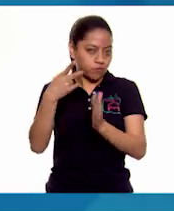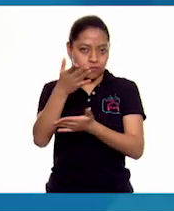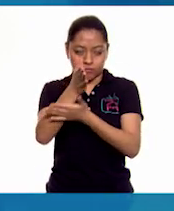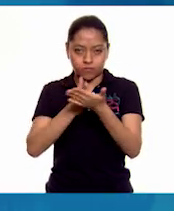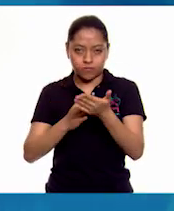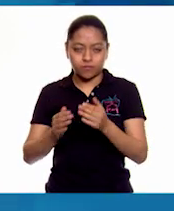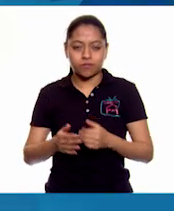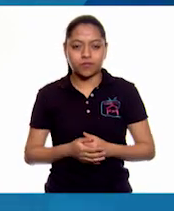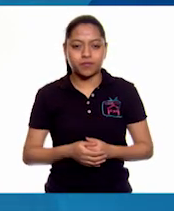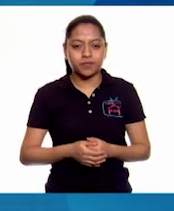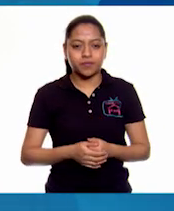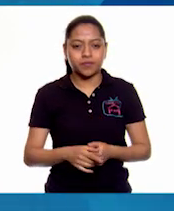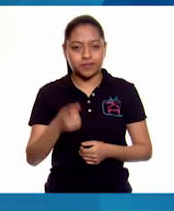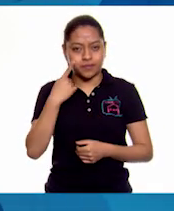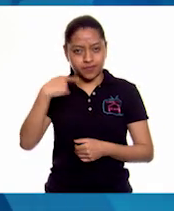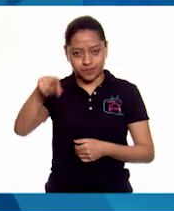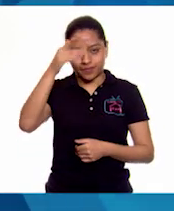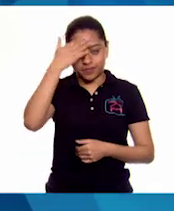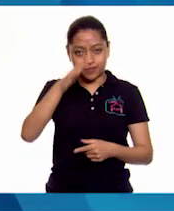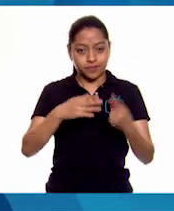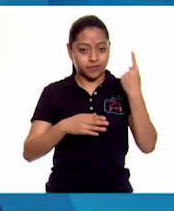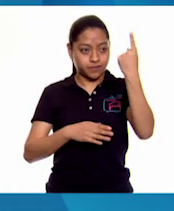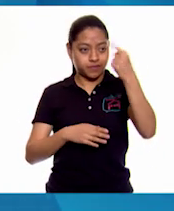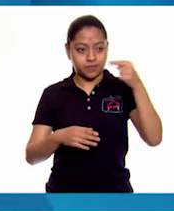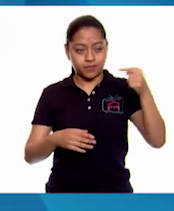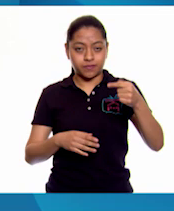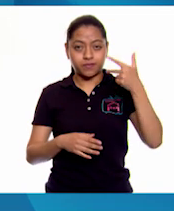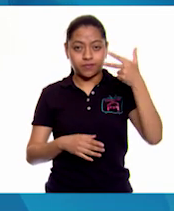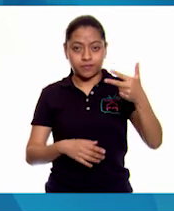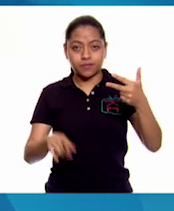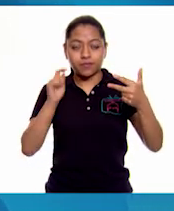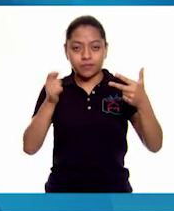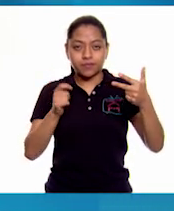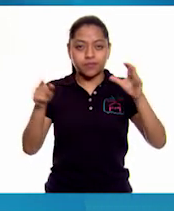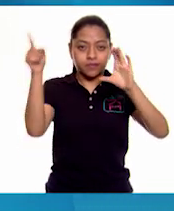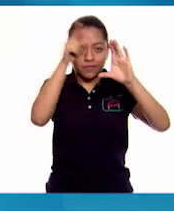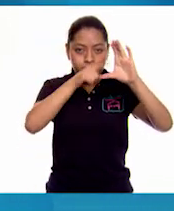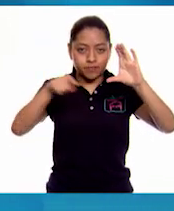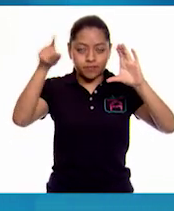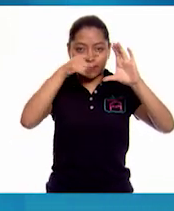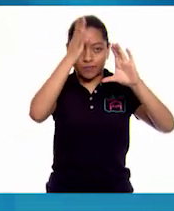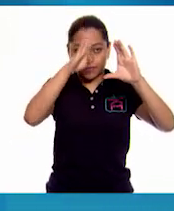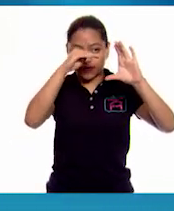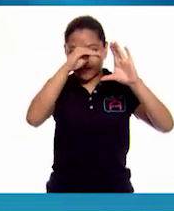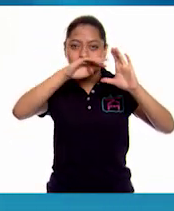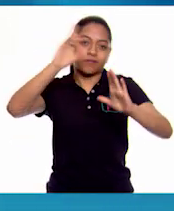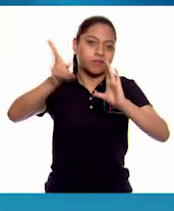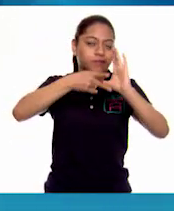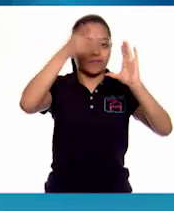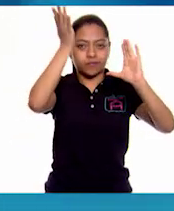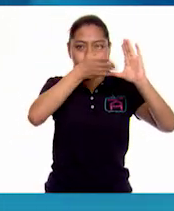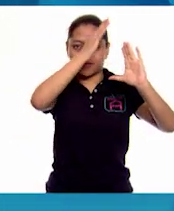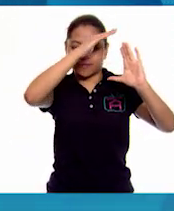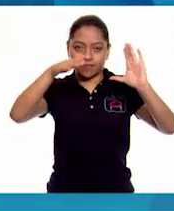Ya sabemos que los octavos se obtienen dividiendo un cuarto por la mitad y que se llaman octavos cuando